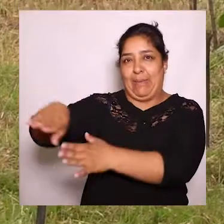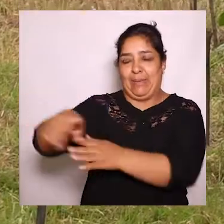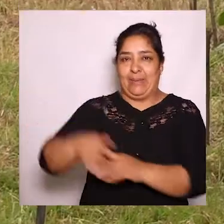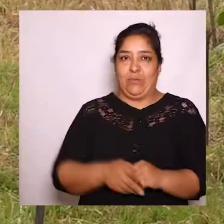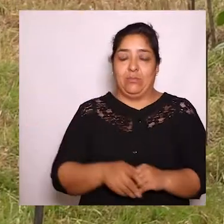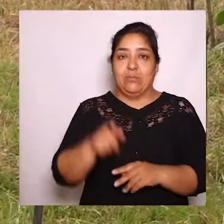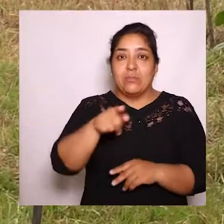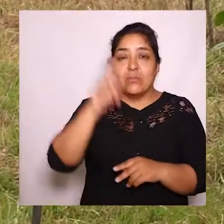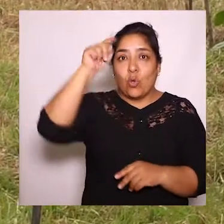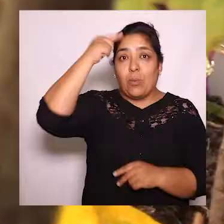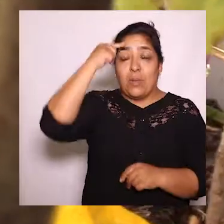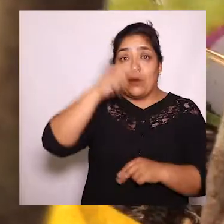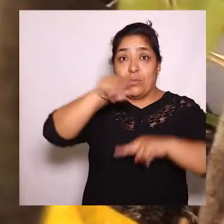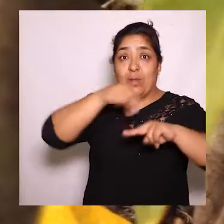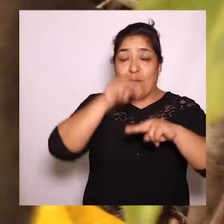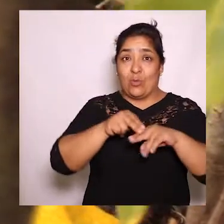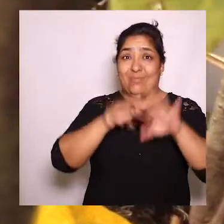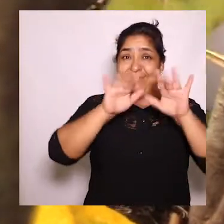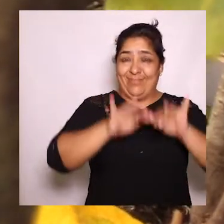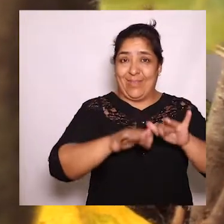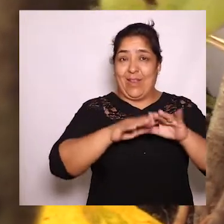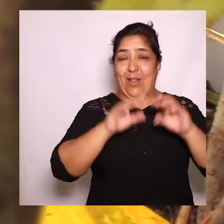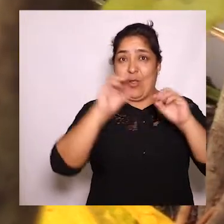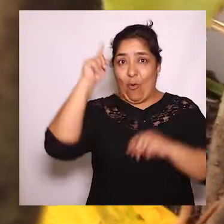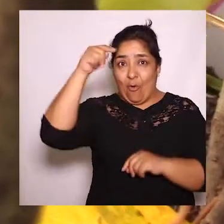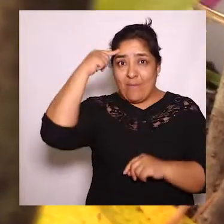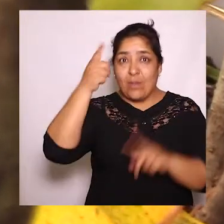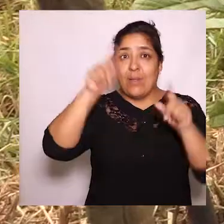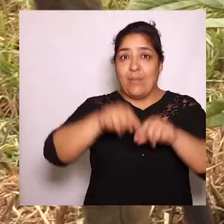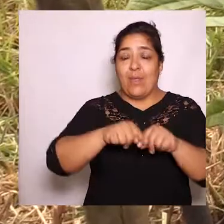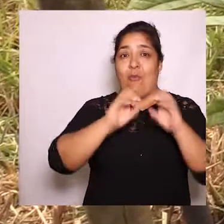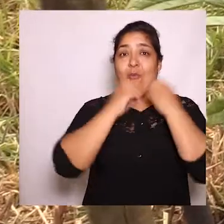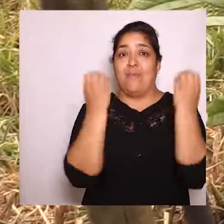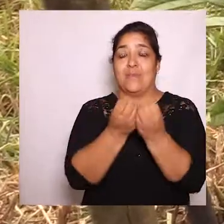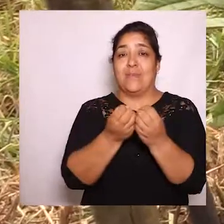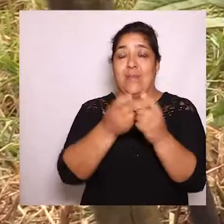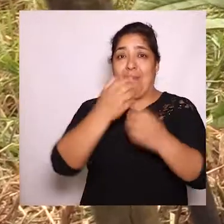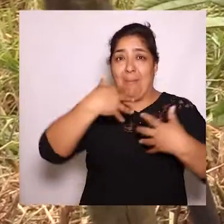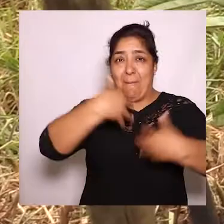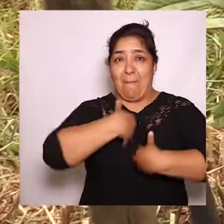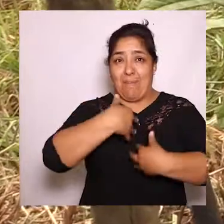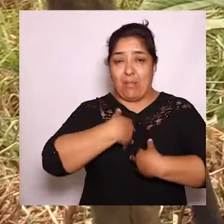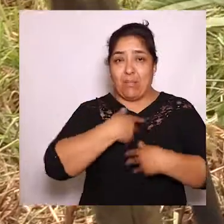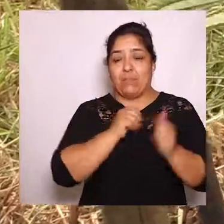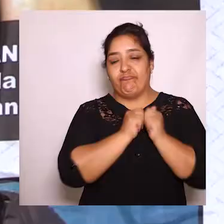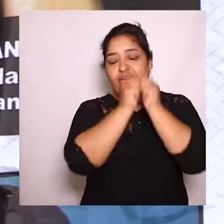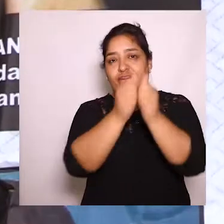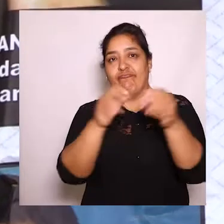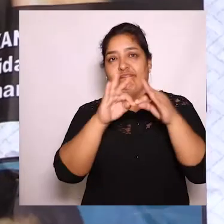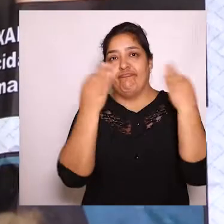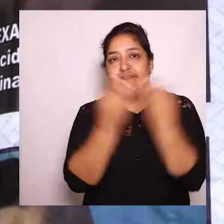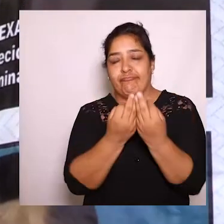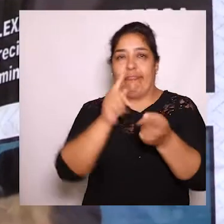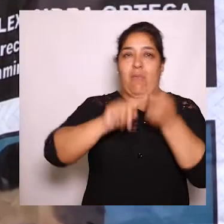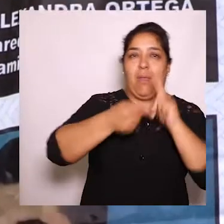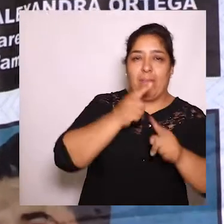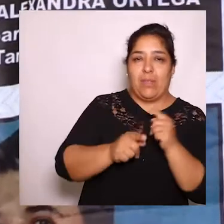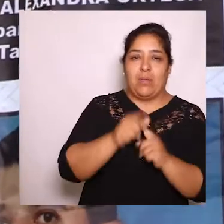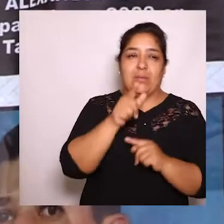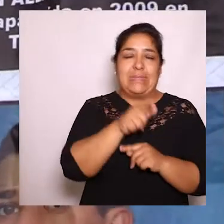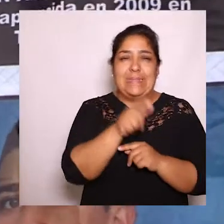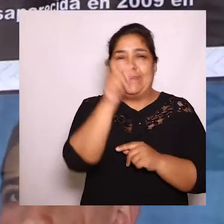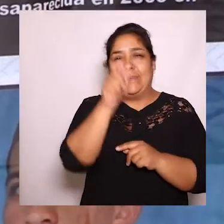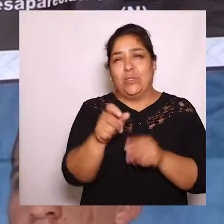La gobernación de Nariño a través de la Secretaría de Gobierno y la Oficina de Víctimas acompañó a familiares y amigos de quienes aún